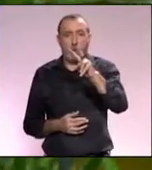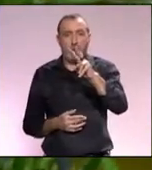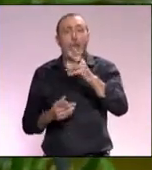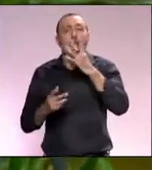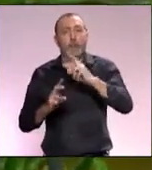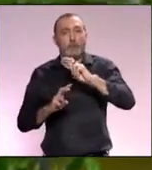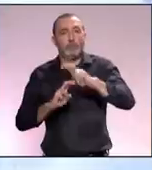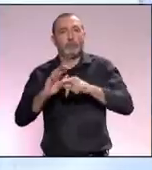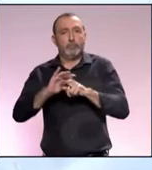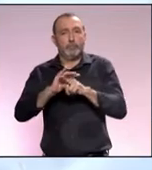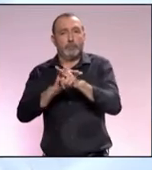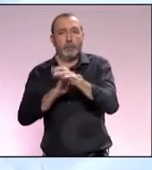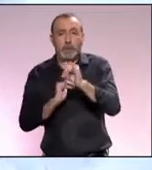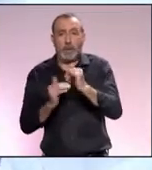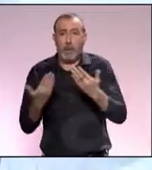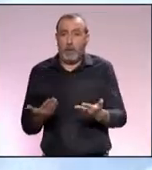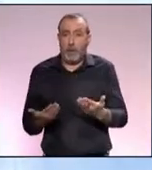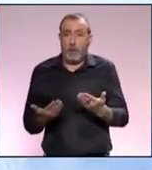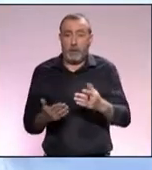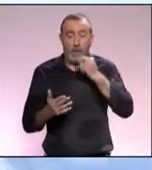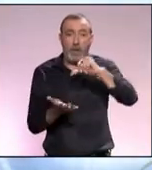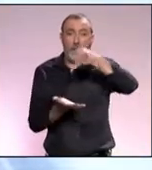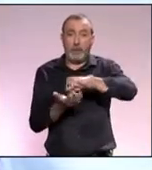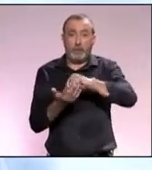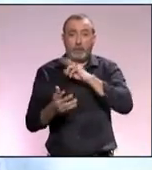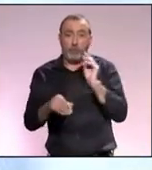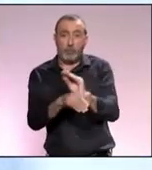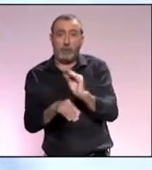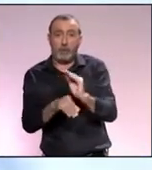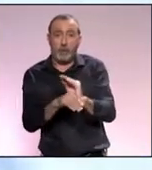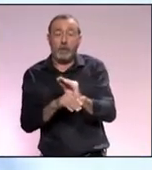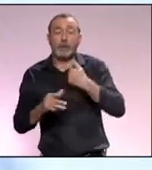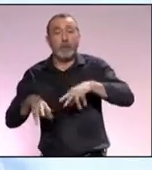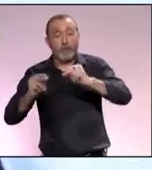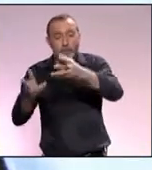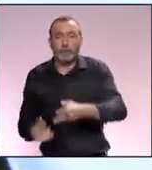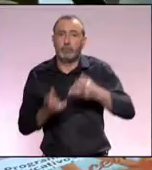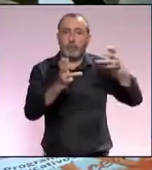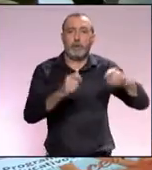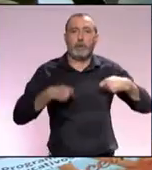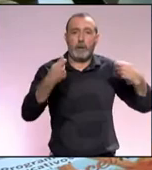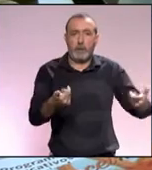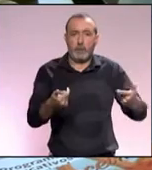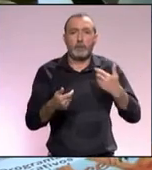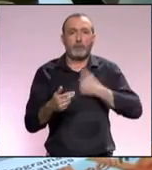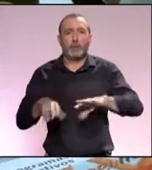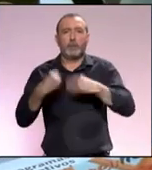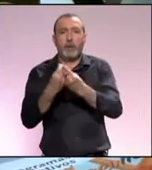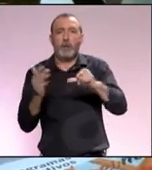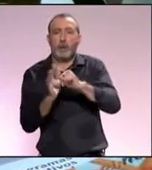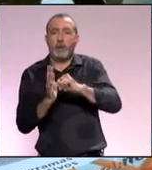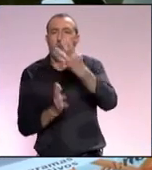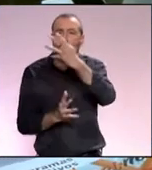que están recuperándose, pero aquí, como estamos centro de recuperación, cuando están recuperados, los soltamos. Hemos recuperado ya más de 400